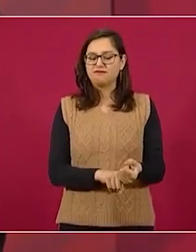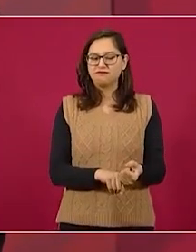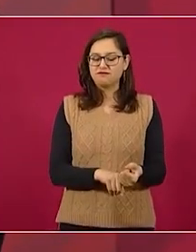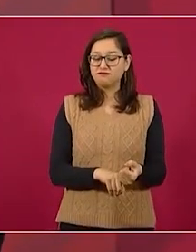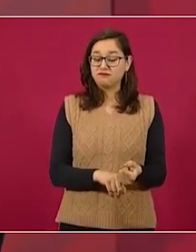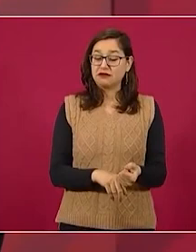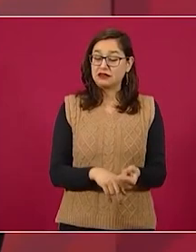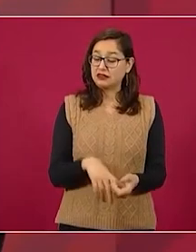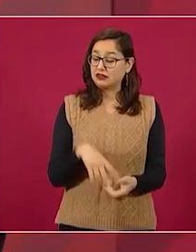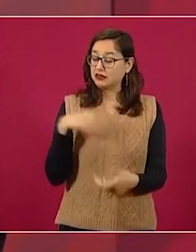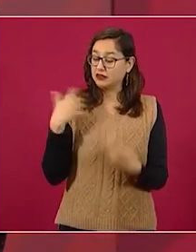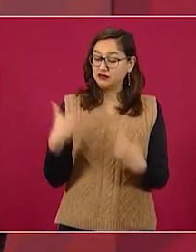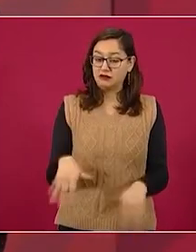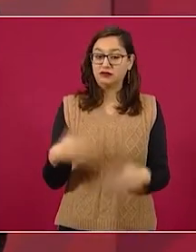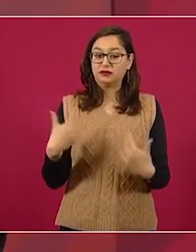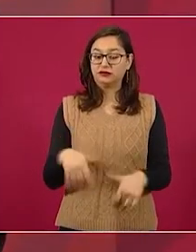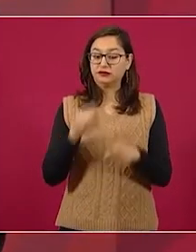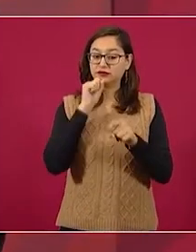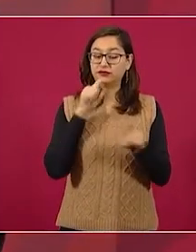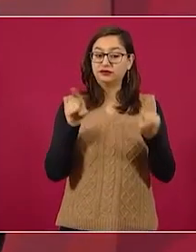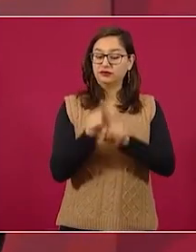económicos,